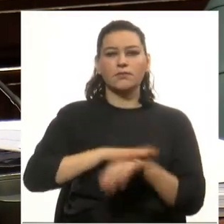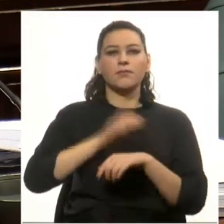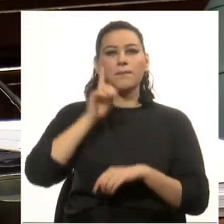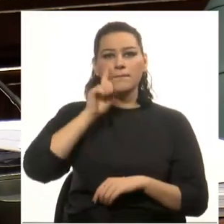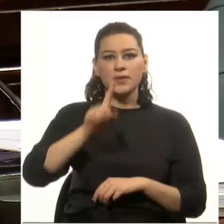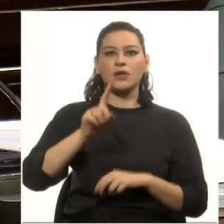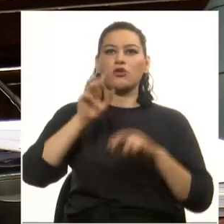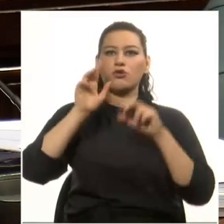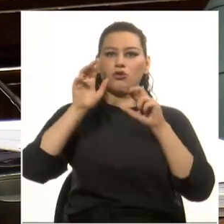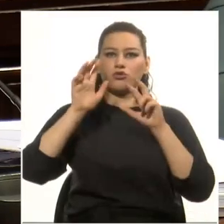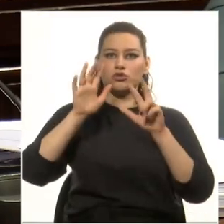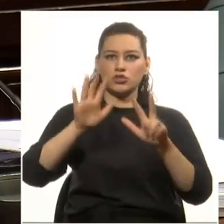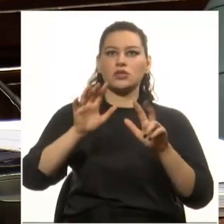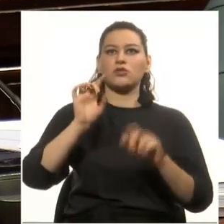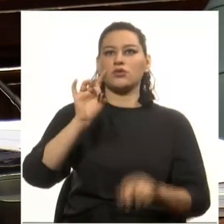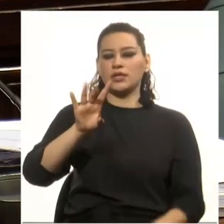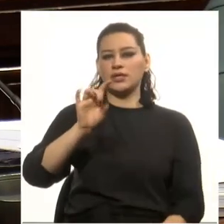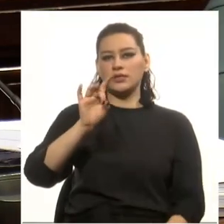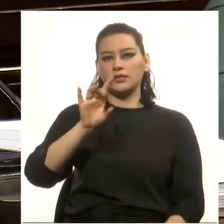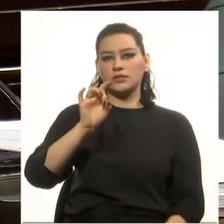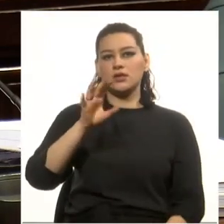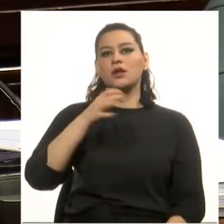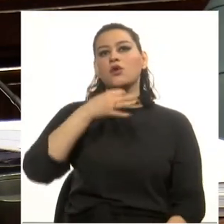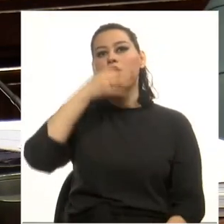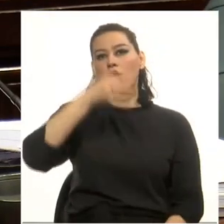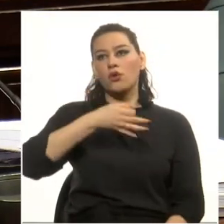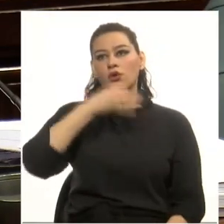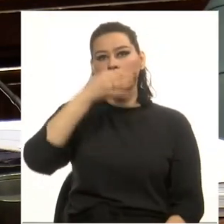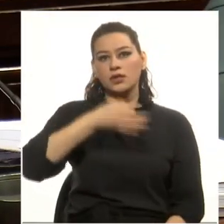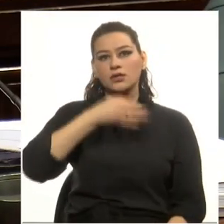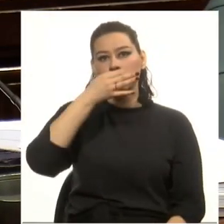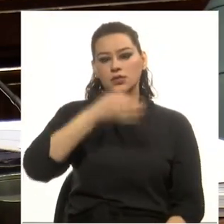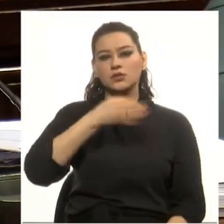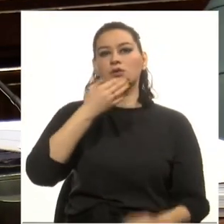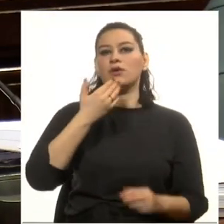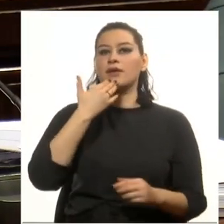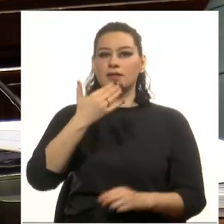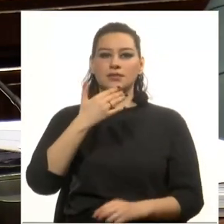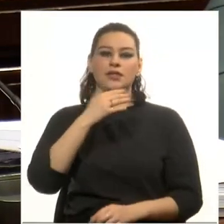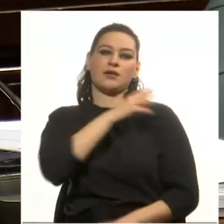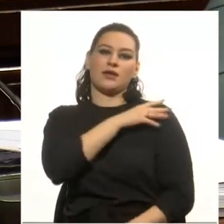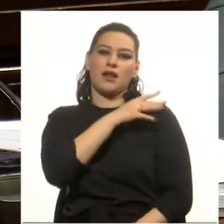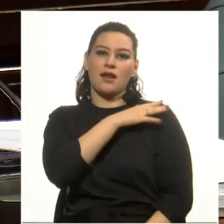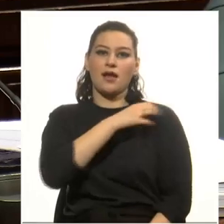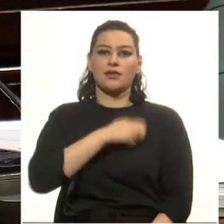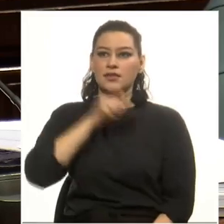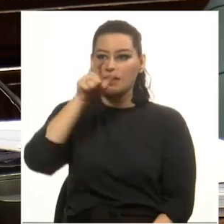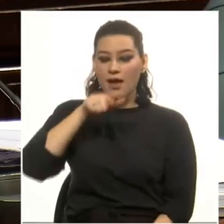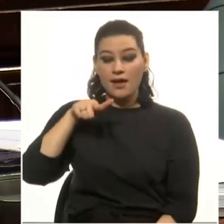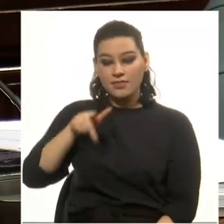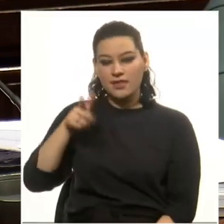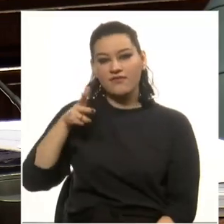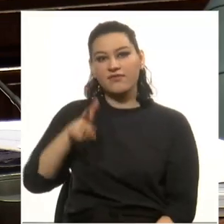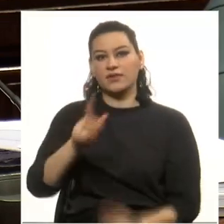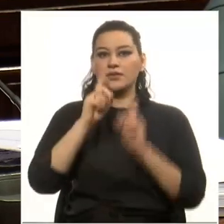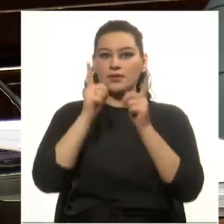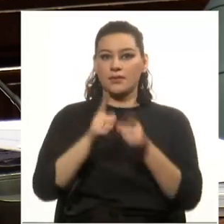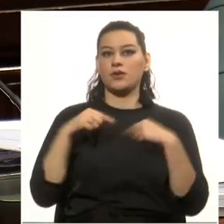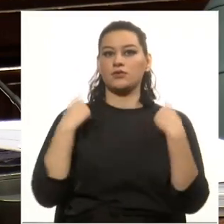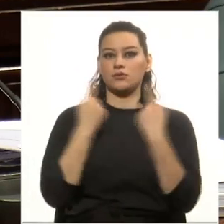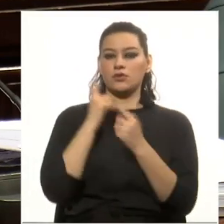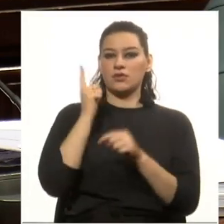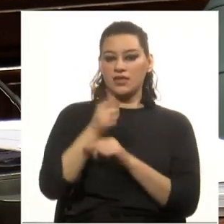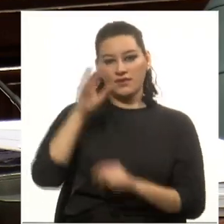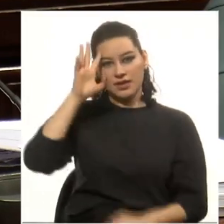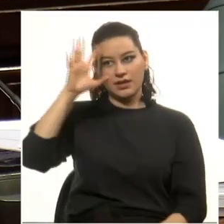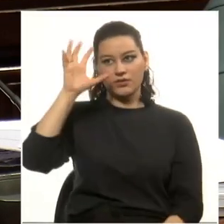1815 en el Congreso de Oriente con el General Artigas y esta es una fecha que también tenemos